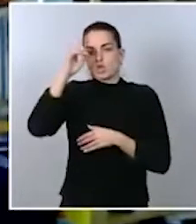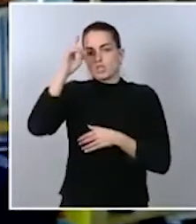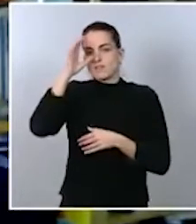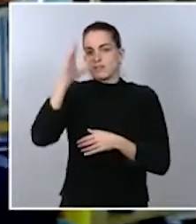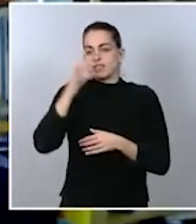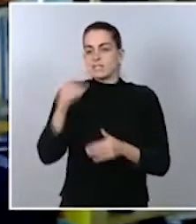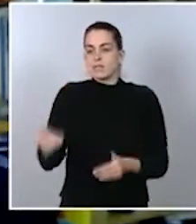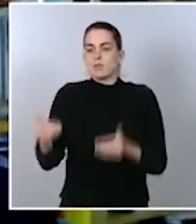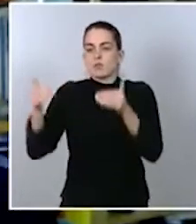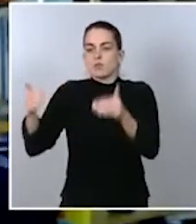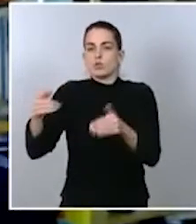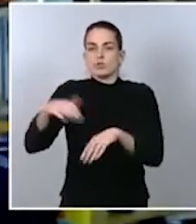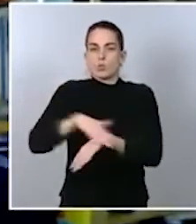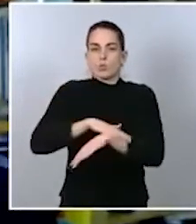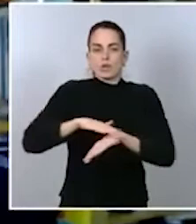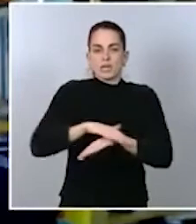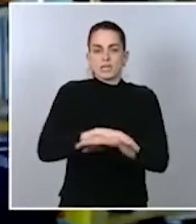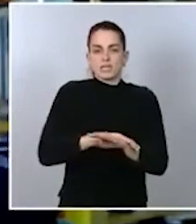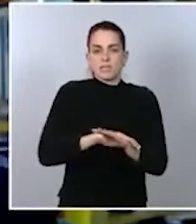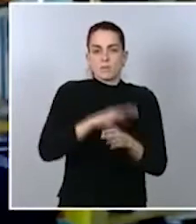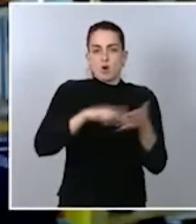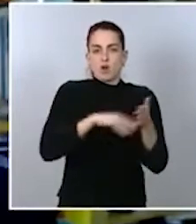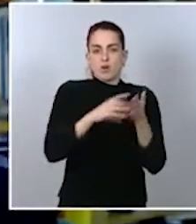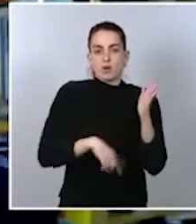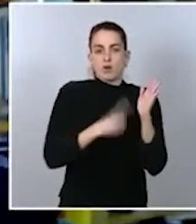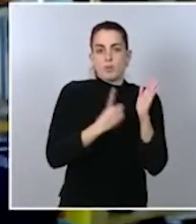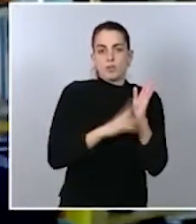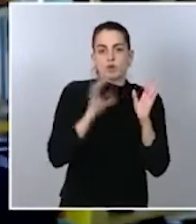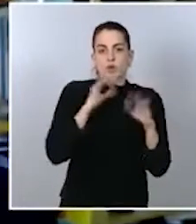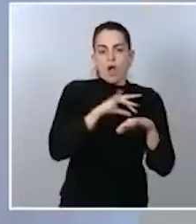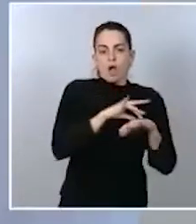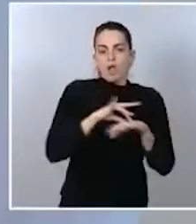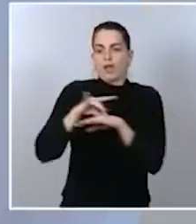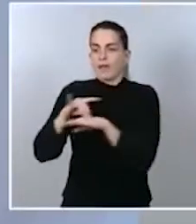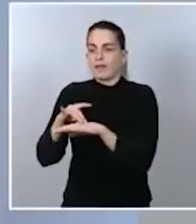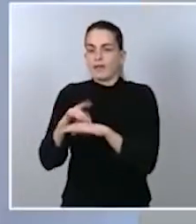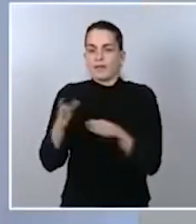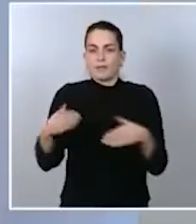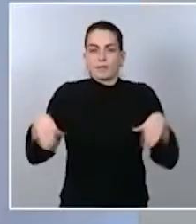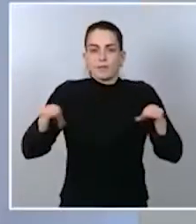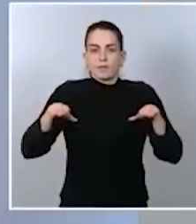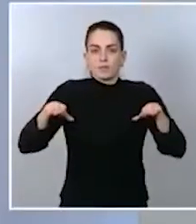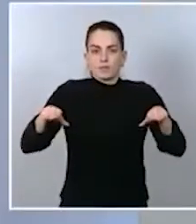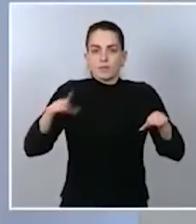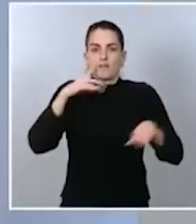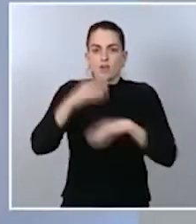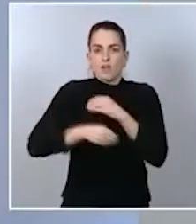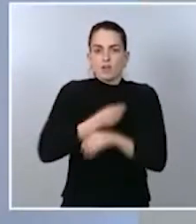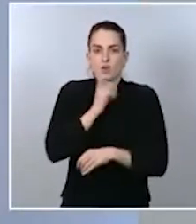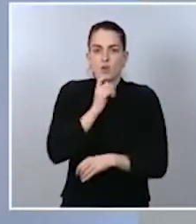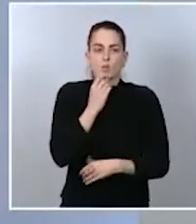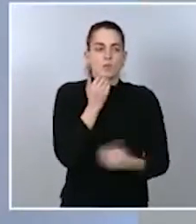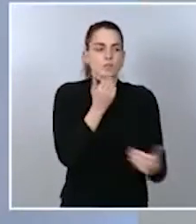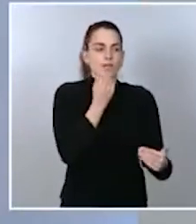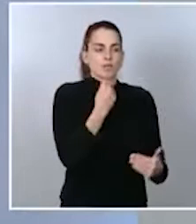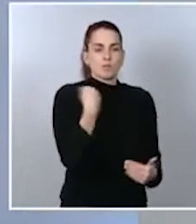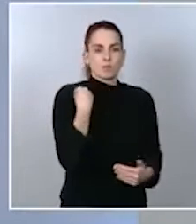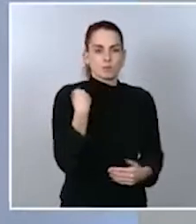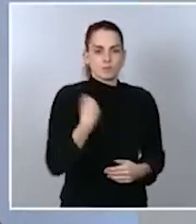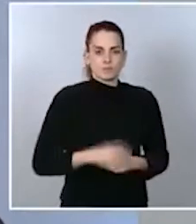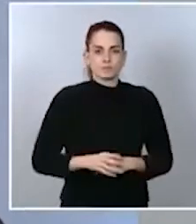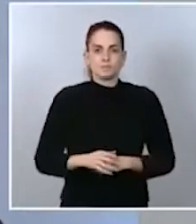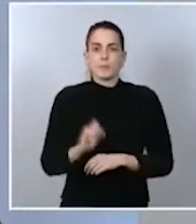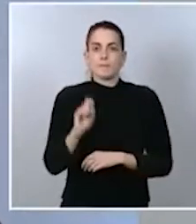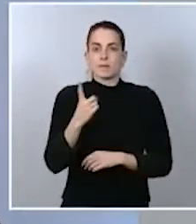ministro a jornada completa mantendría doble agenda? Gracias, ministro. Muchísimas gracias, David, por su pregunta. En primer lugar, yo soy ministro a